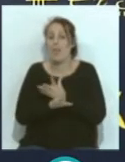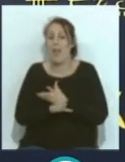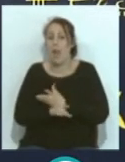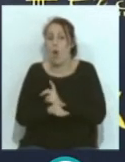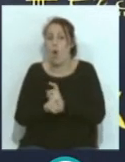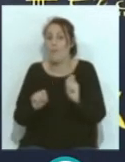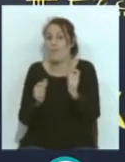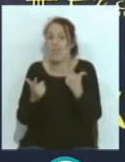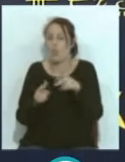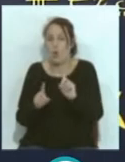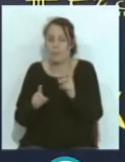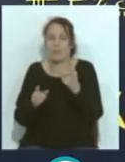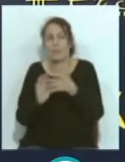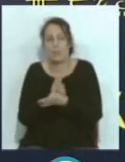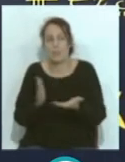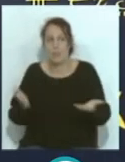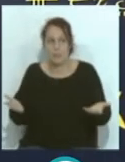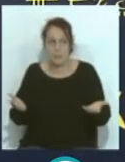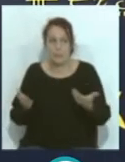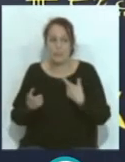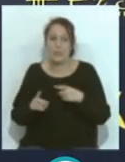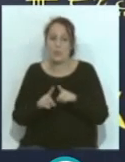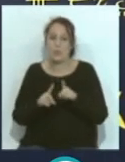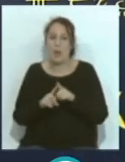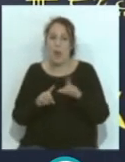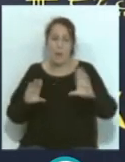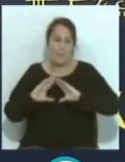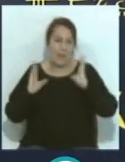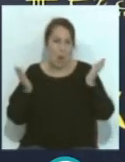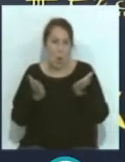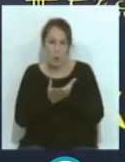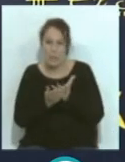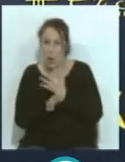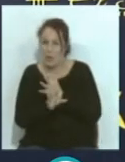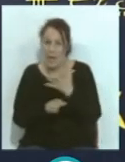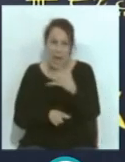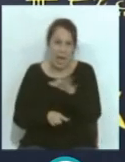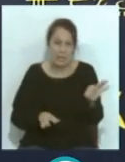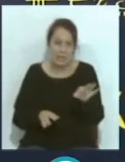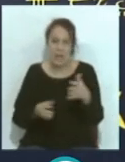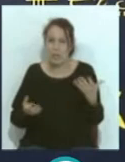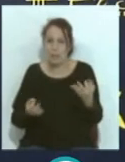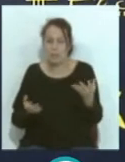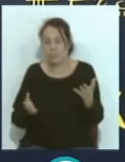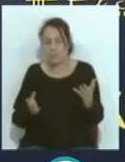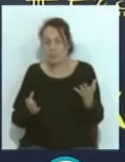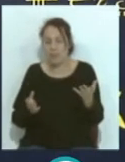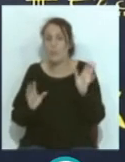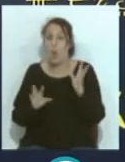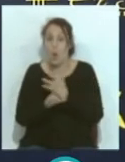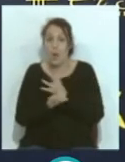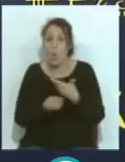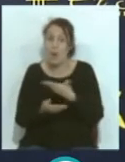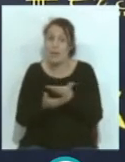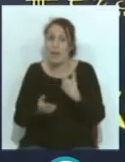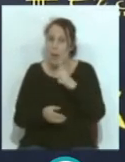decir, de que te desarbole con la pelota y que tienes que estar... Pero cualquier jugada que